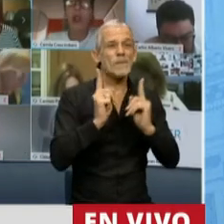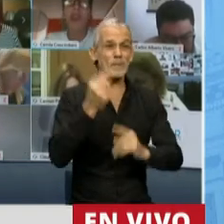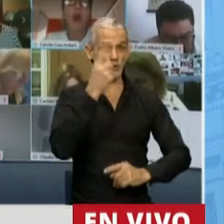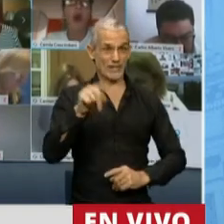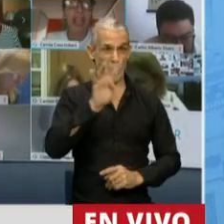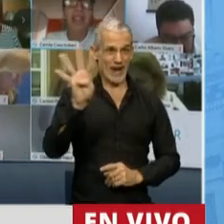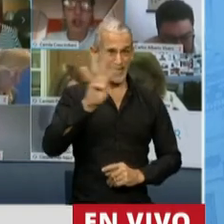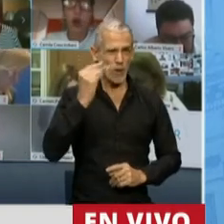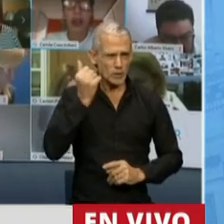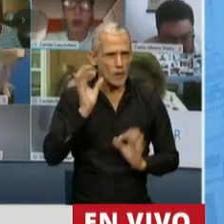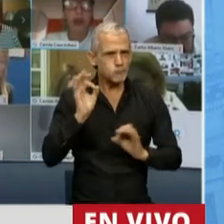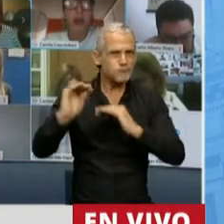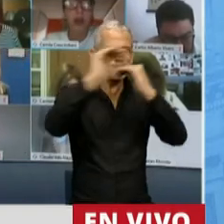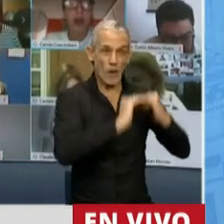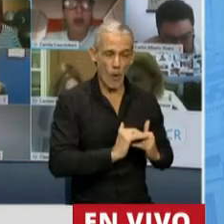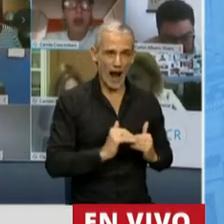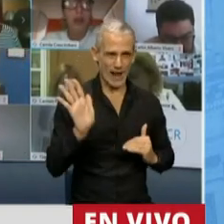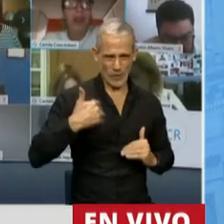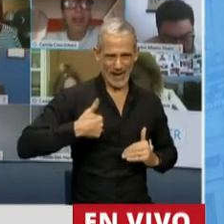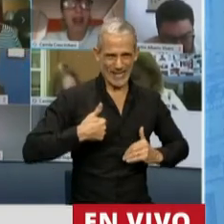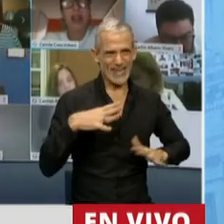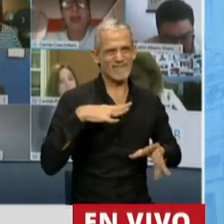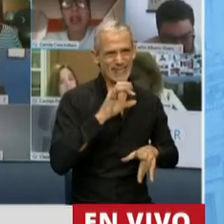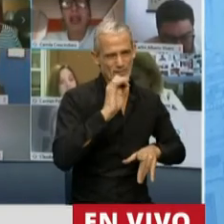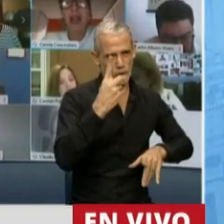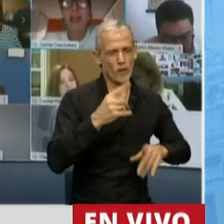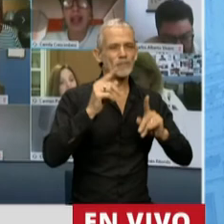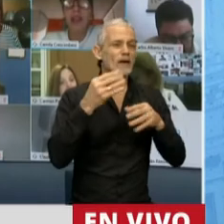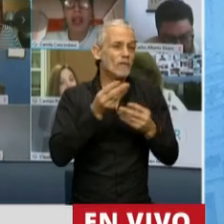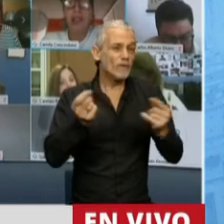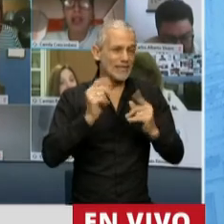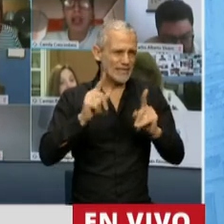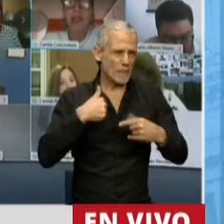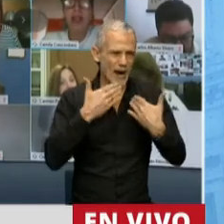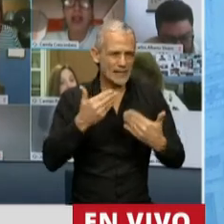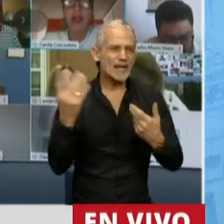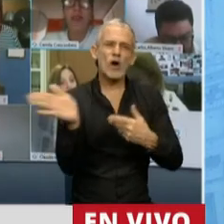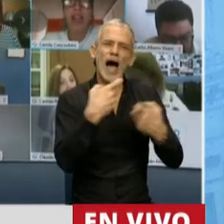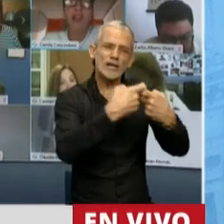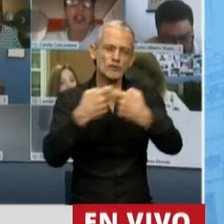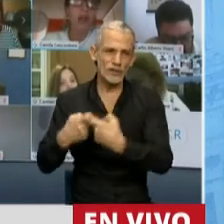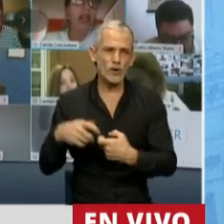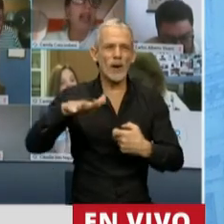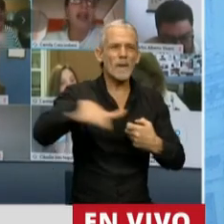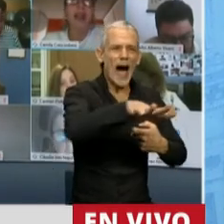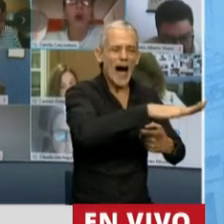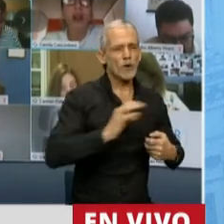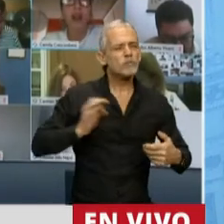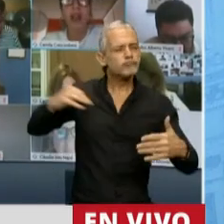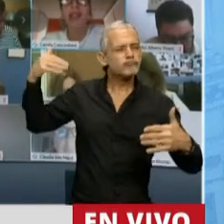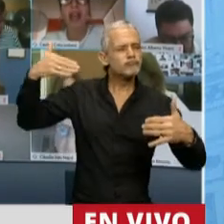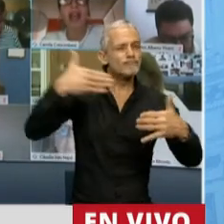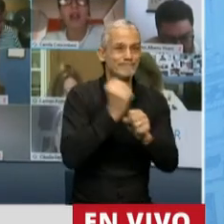144. Para cerrar, también quería agradecer a las organizaciones de la sociedad civil y de los barrios que hace años